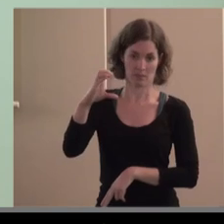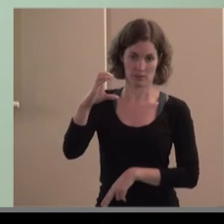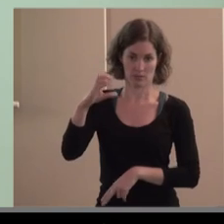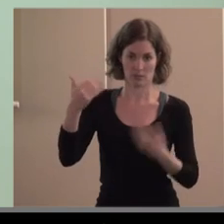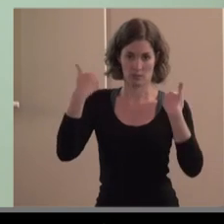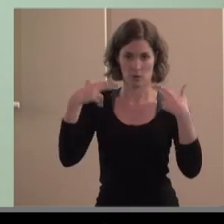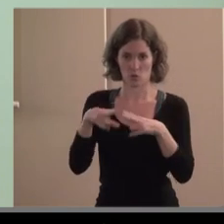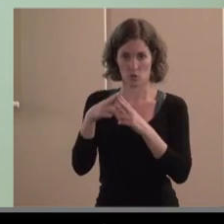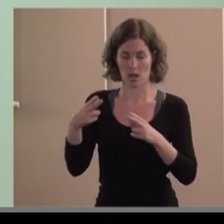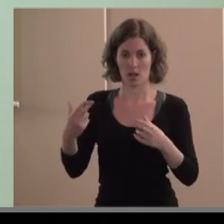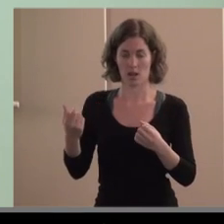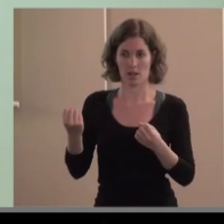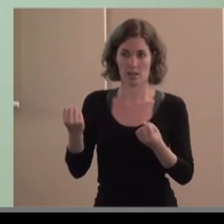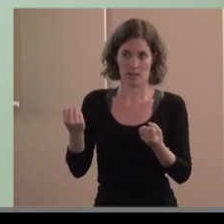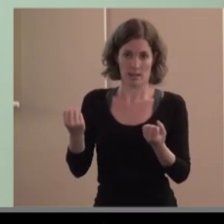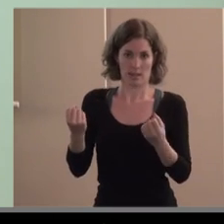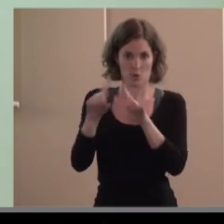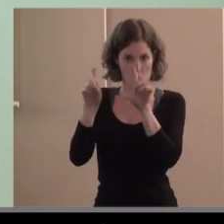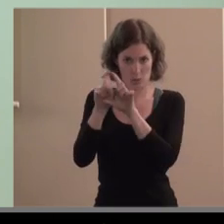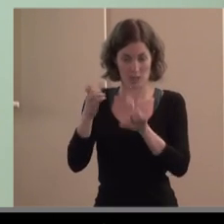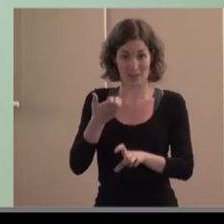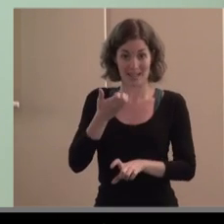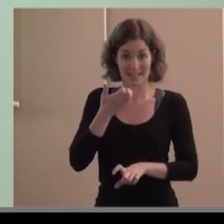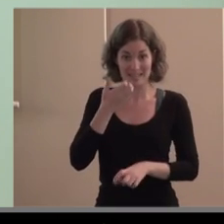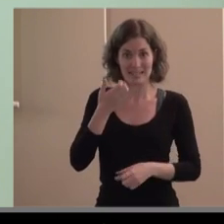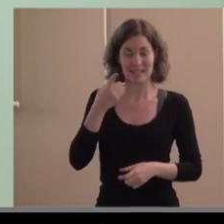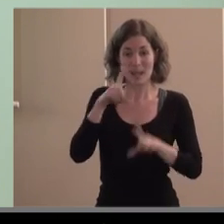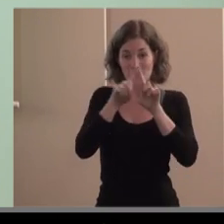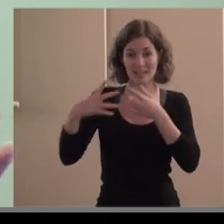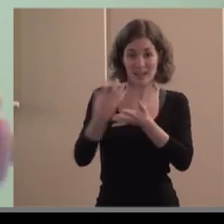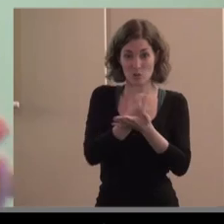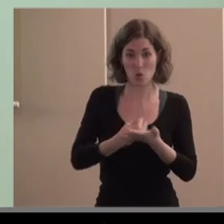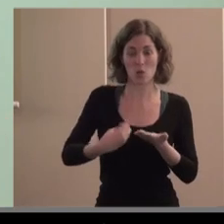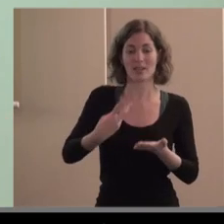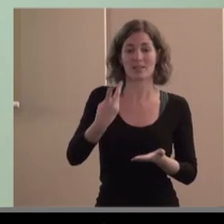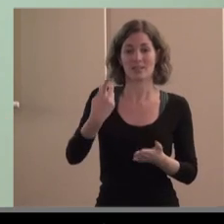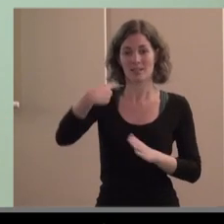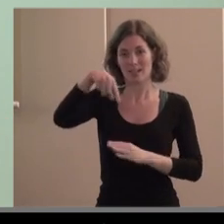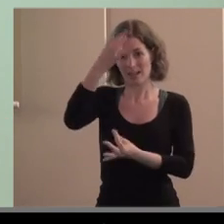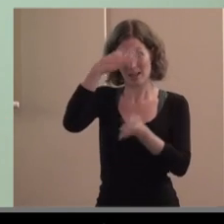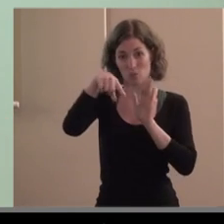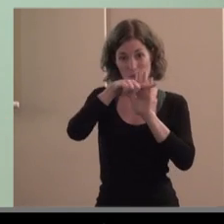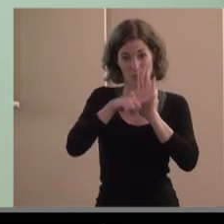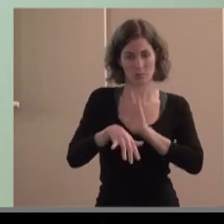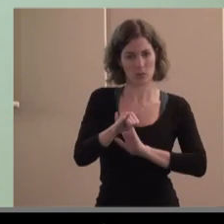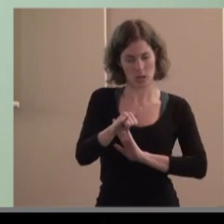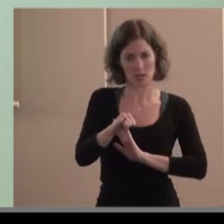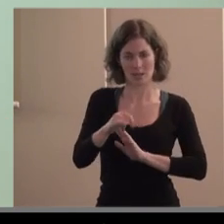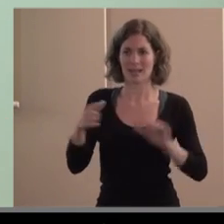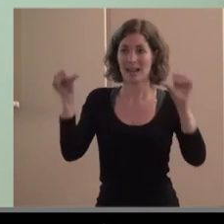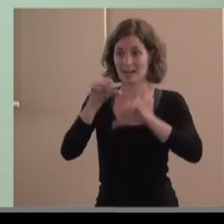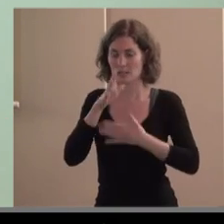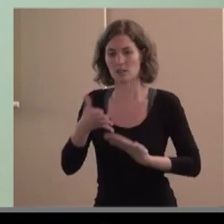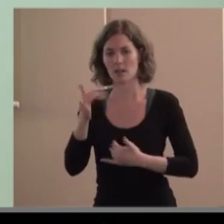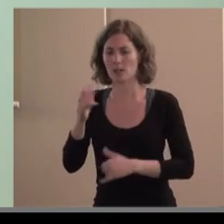tan gorda como una que estamos porque algunos valores habrían predominado por la de otros y efectivamente ha sido la